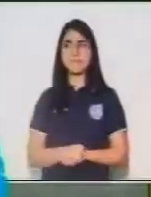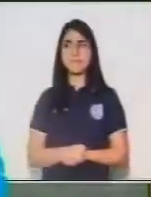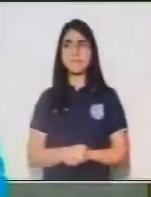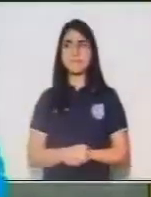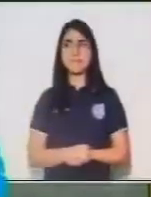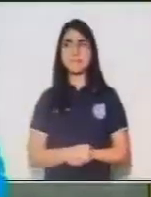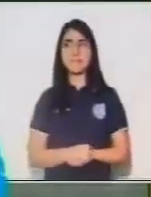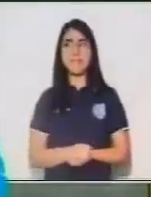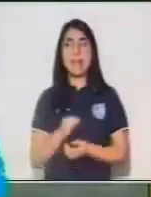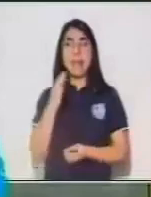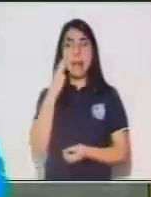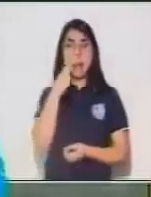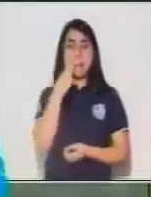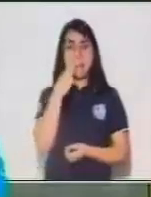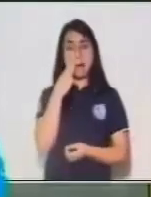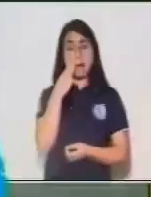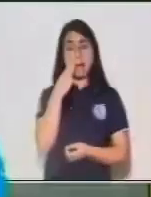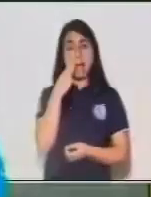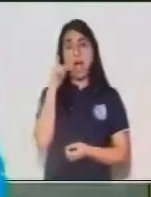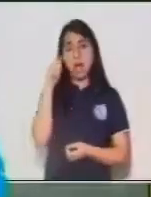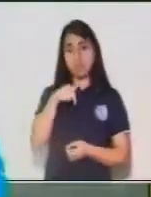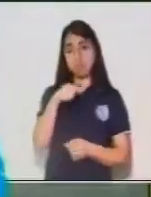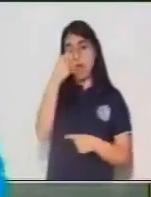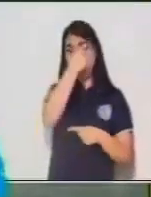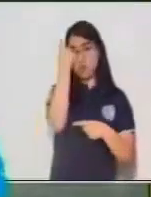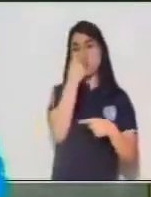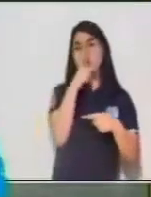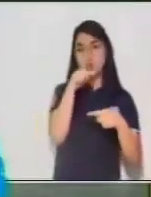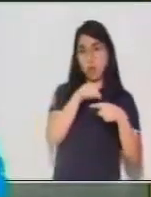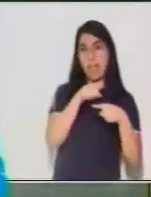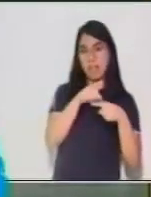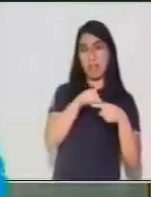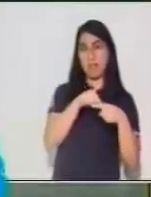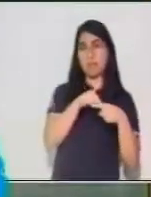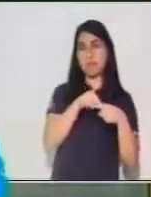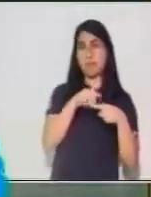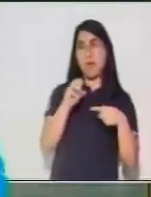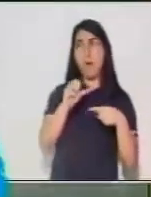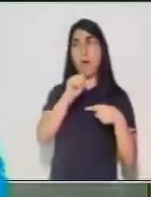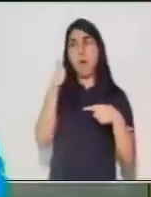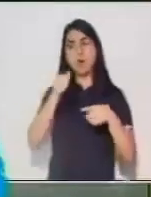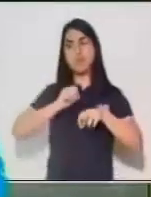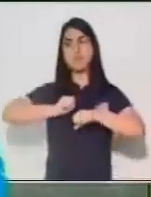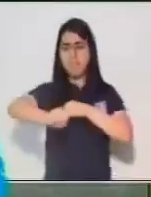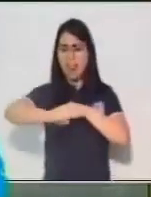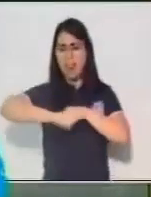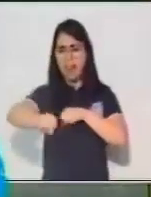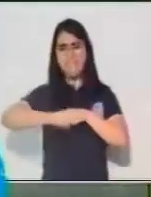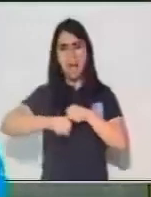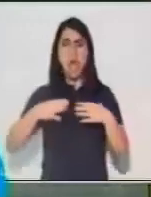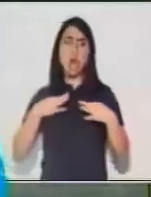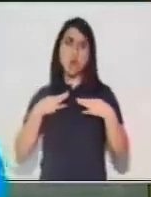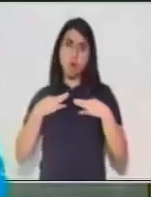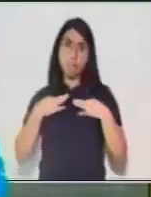este caso, sería el predicado. Cuando tú hagas el análisis de los modificadores del sujeto, es importante